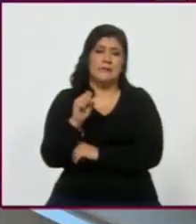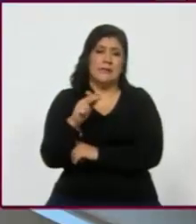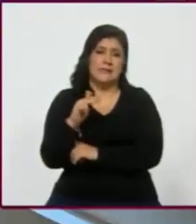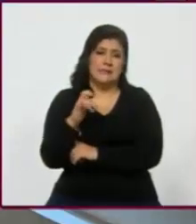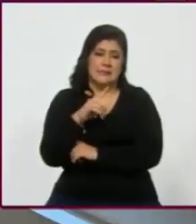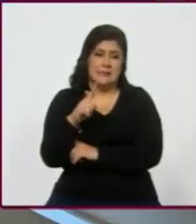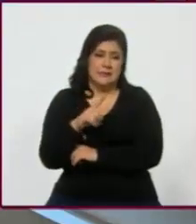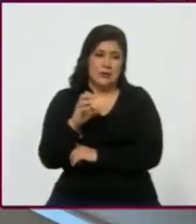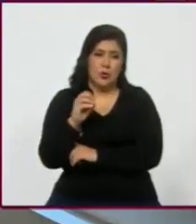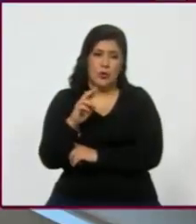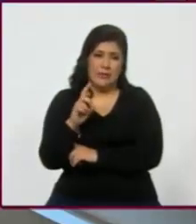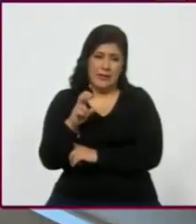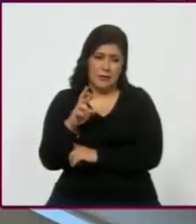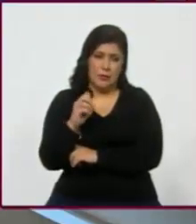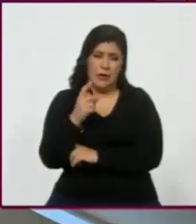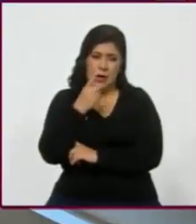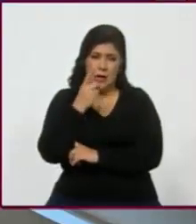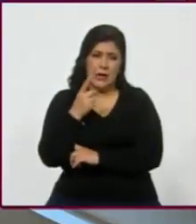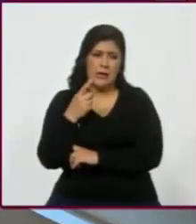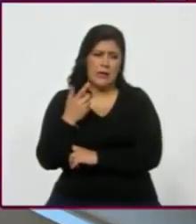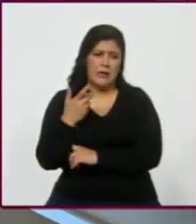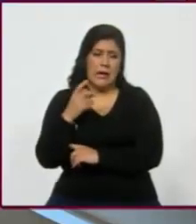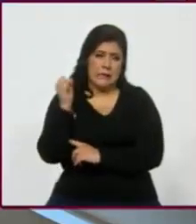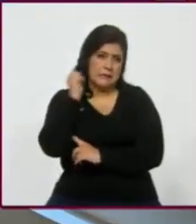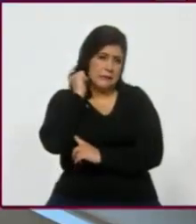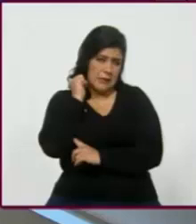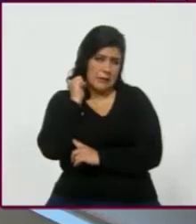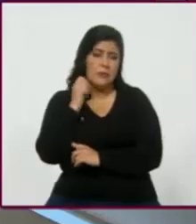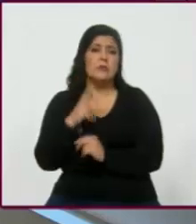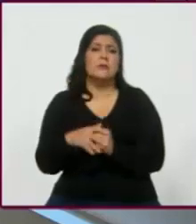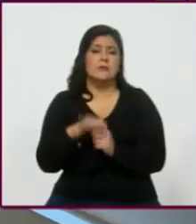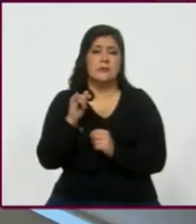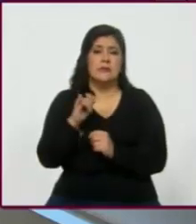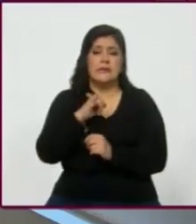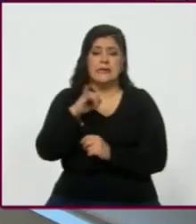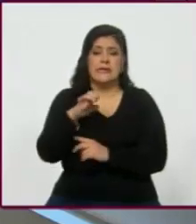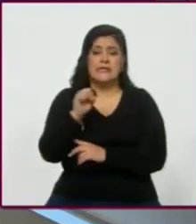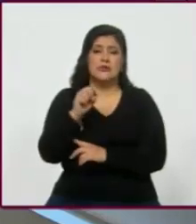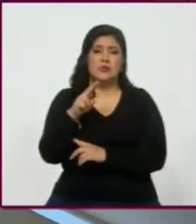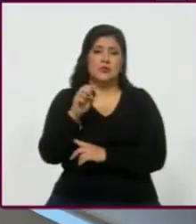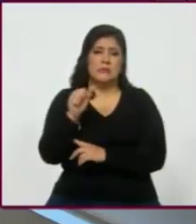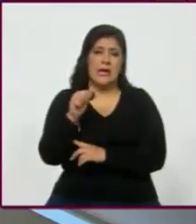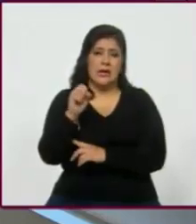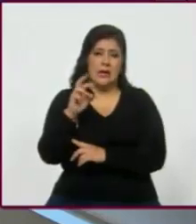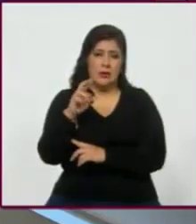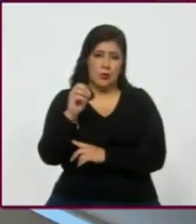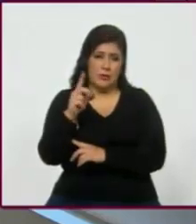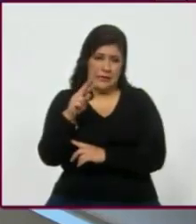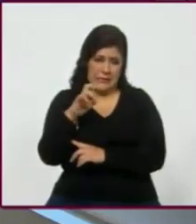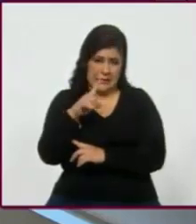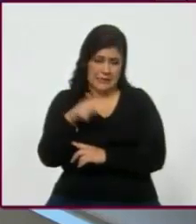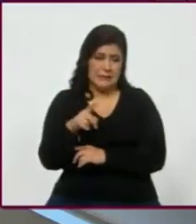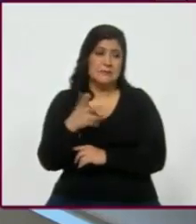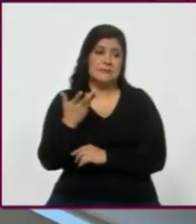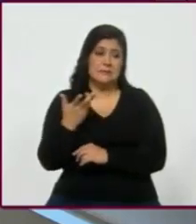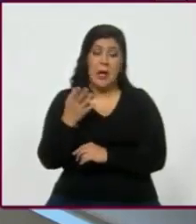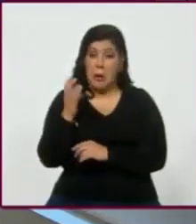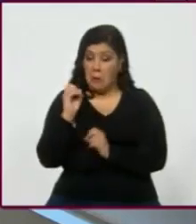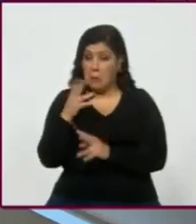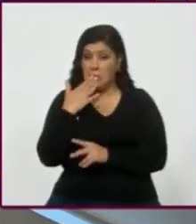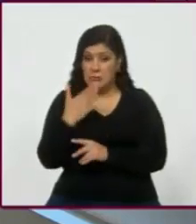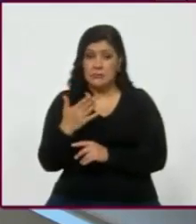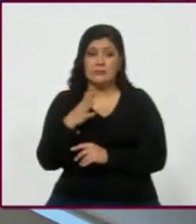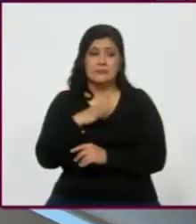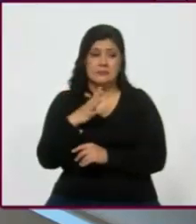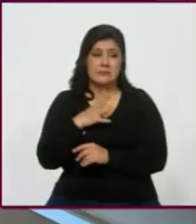Me dijo ahorita Jorge Alcacer. En el Senado, en el Senado. Jesús A. Rodríguez. Ah, ok. Ok. Me parece muy bien, ¿no? Vamos a tener